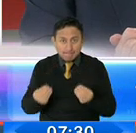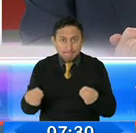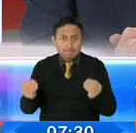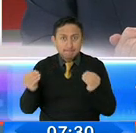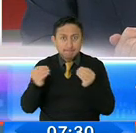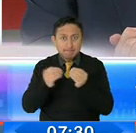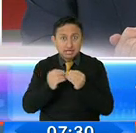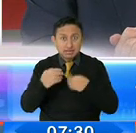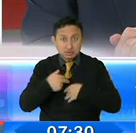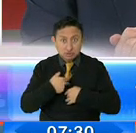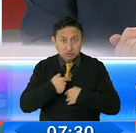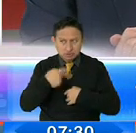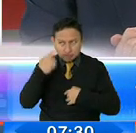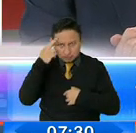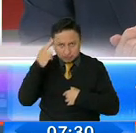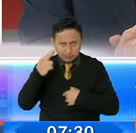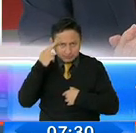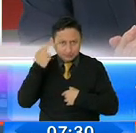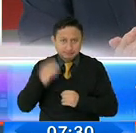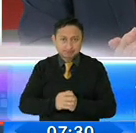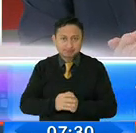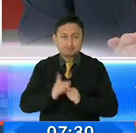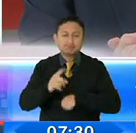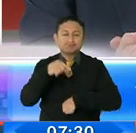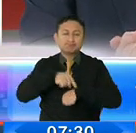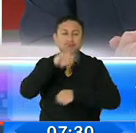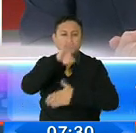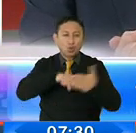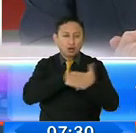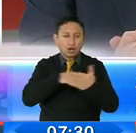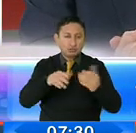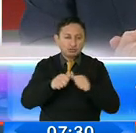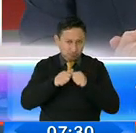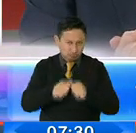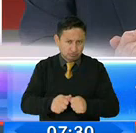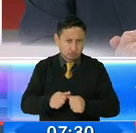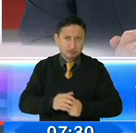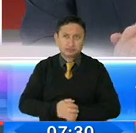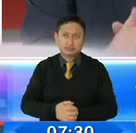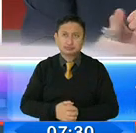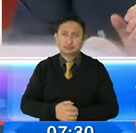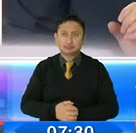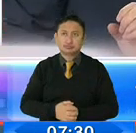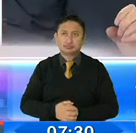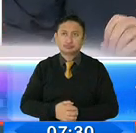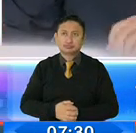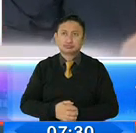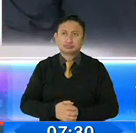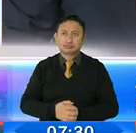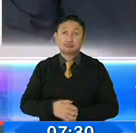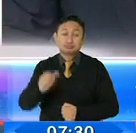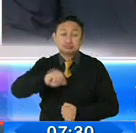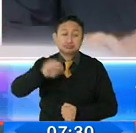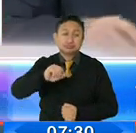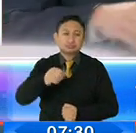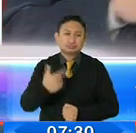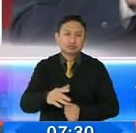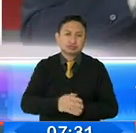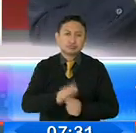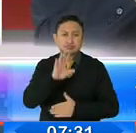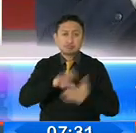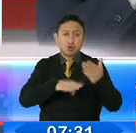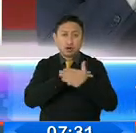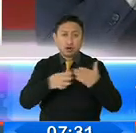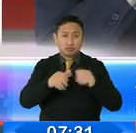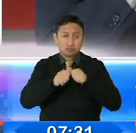ser coherentes con lo que estamos hablando. ¿Los horarios se van a mantener? Sí, por supuesto, los horarios se van a mantener. Mantendremos también